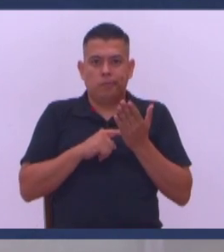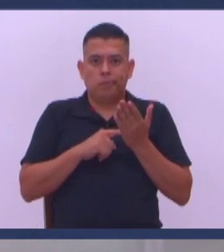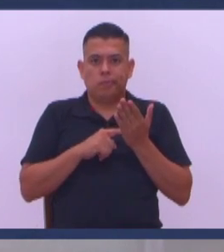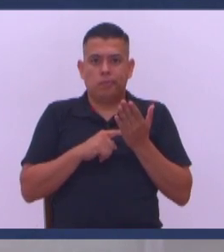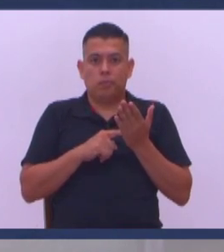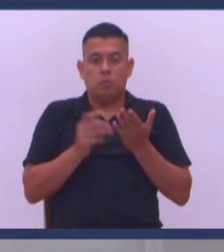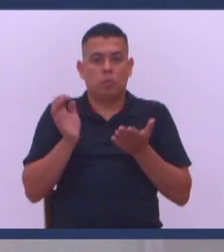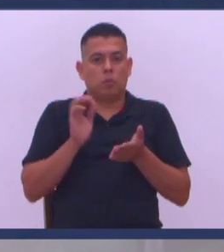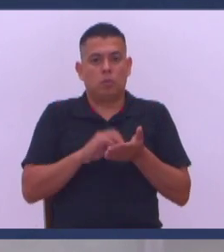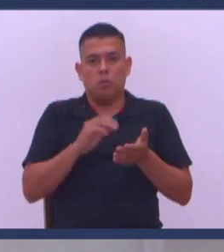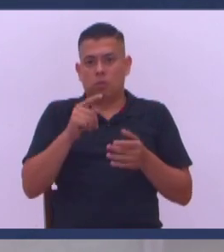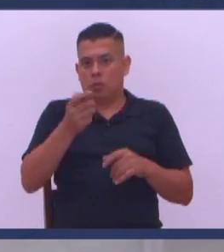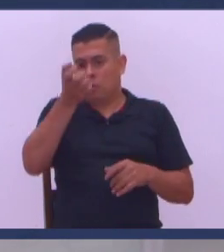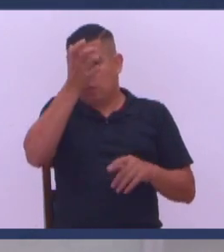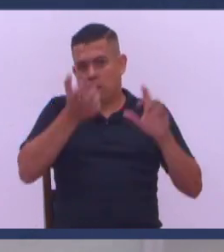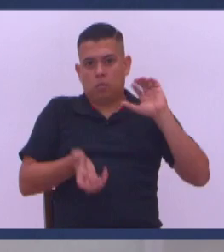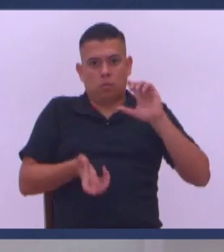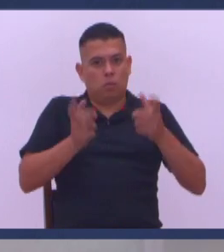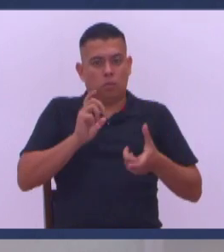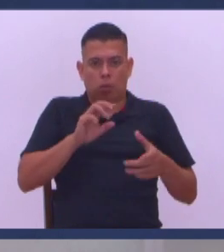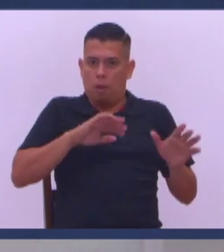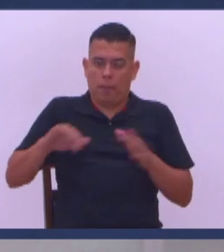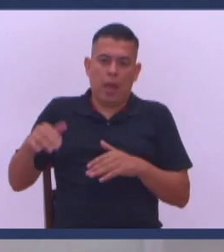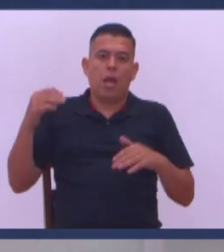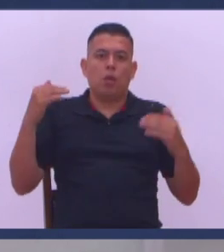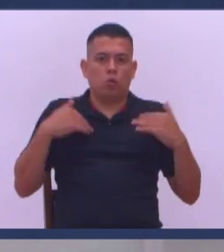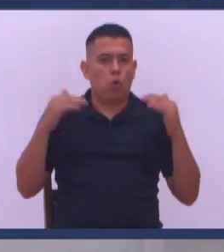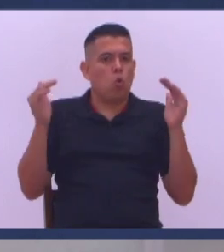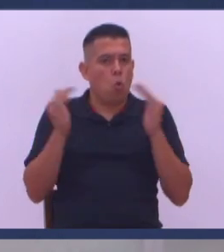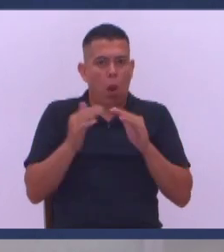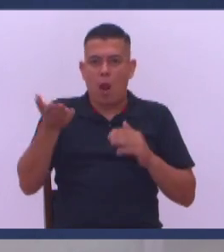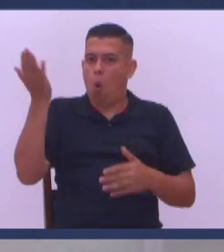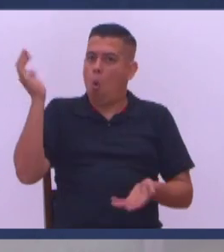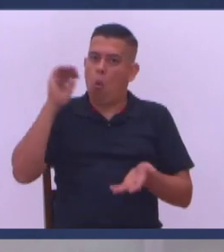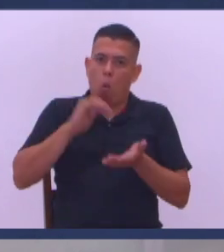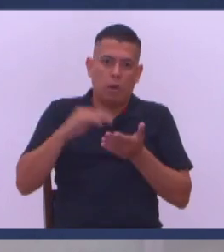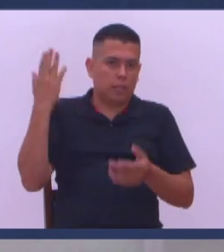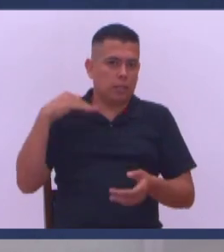No vuelva a pasar Hermanos Si hay cosas Que yo no volvería a hacer Ojalá no me trague Mis palabras